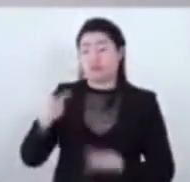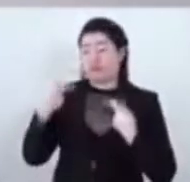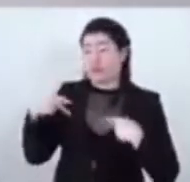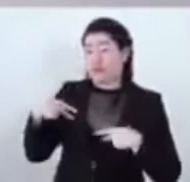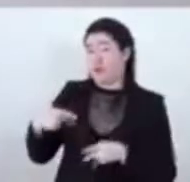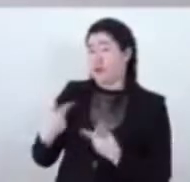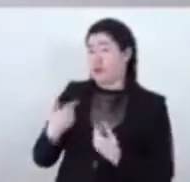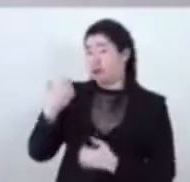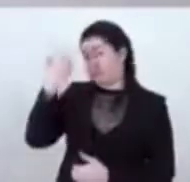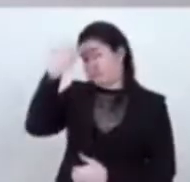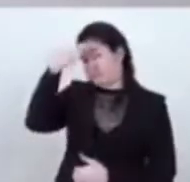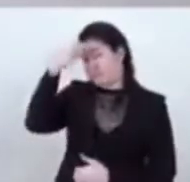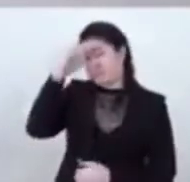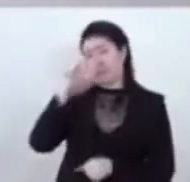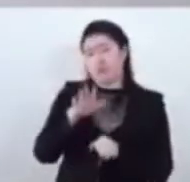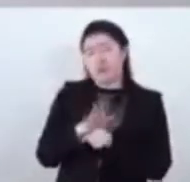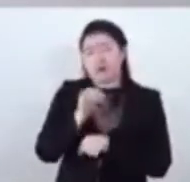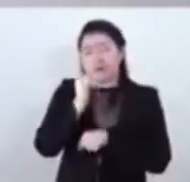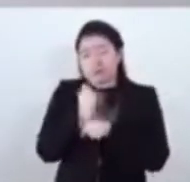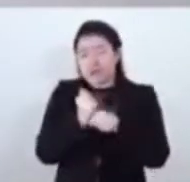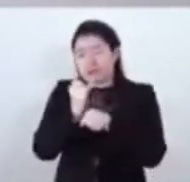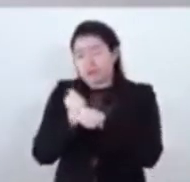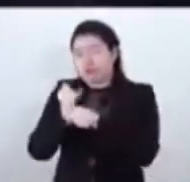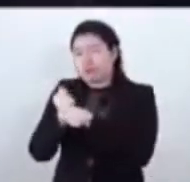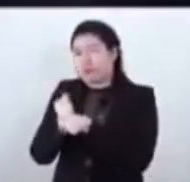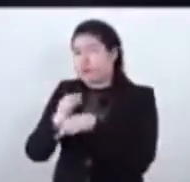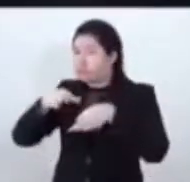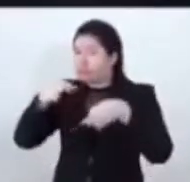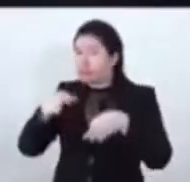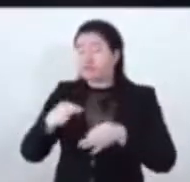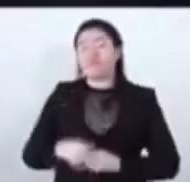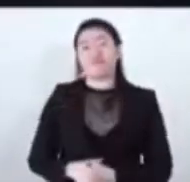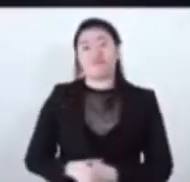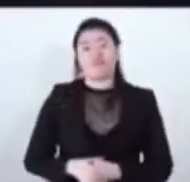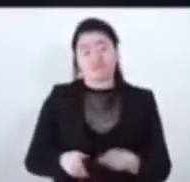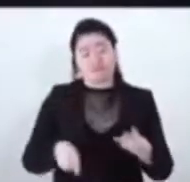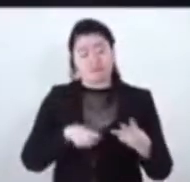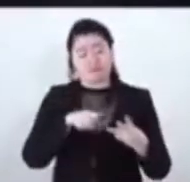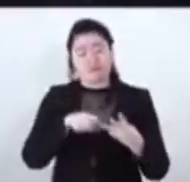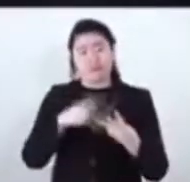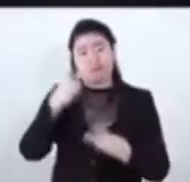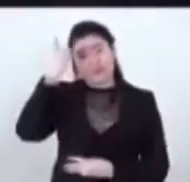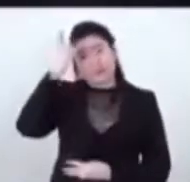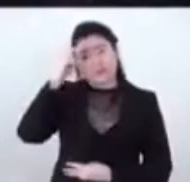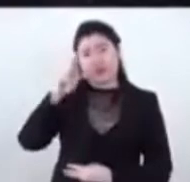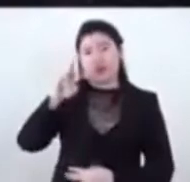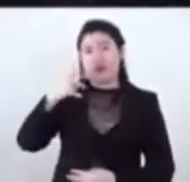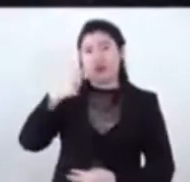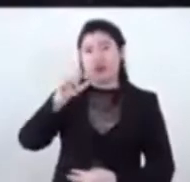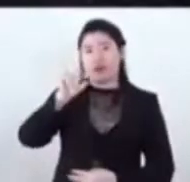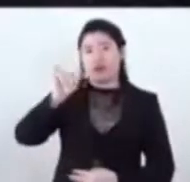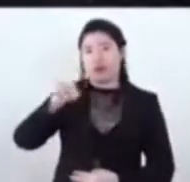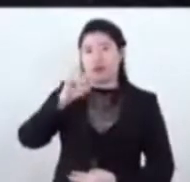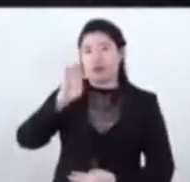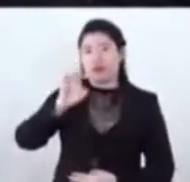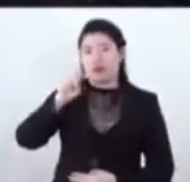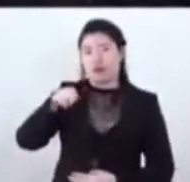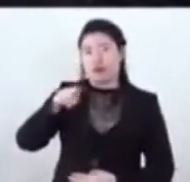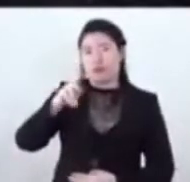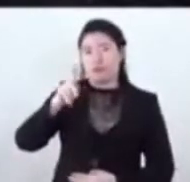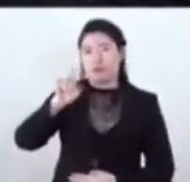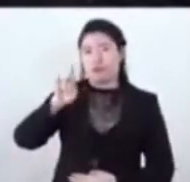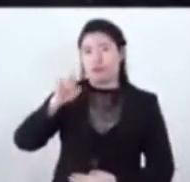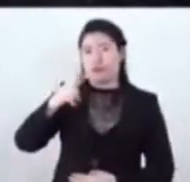en estructuras y perito certificador. El doctor Raúl Jean Perillard, ingeniero civil por la